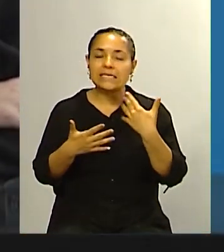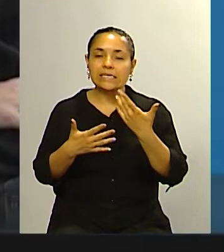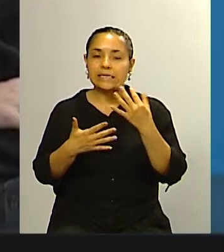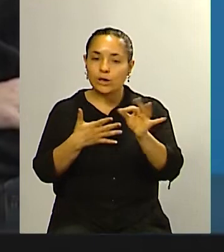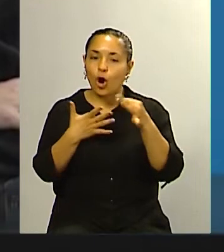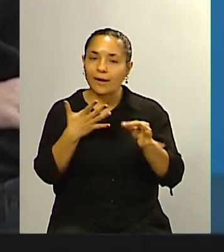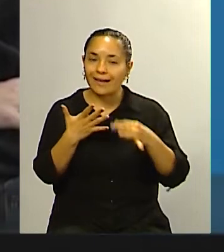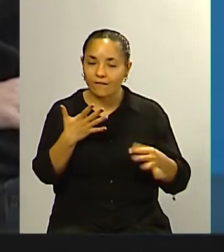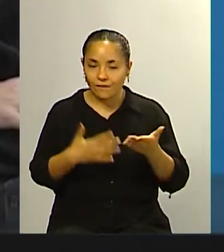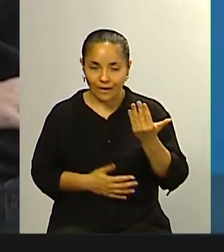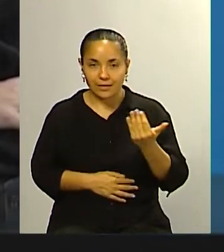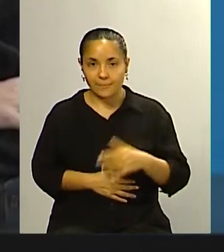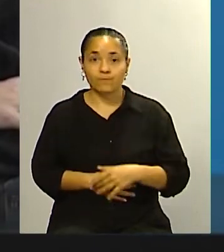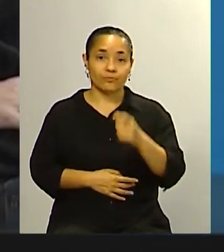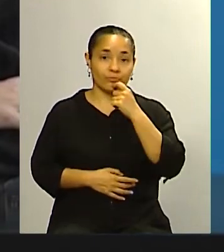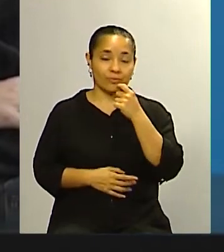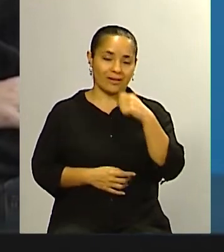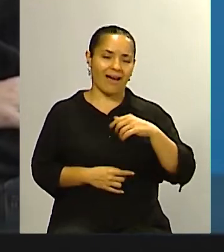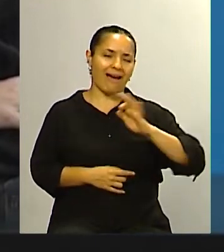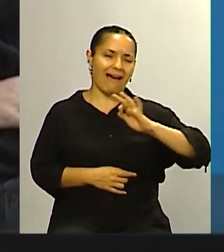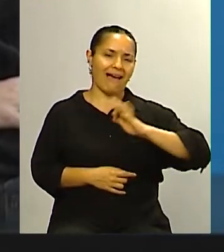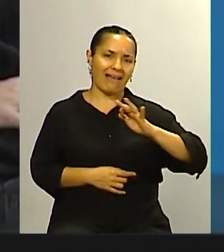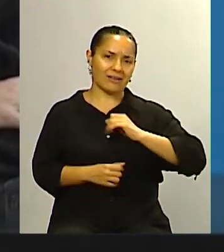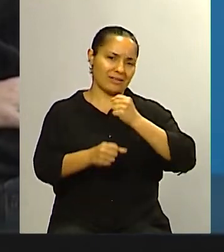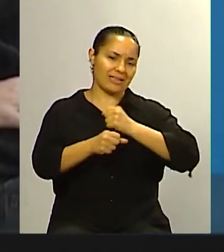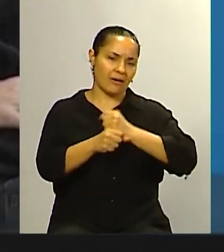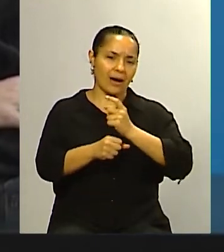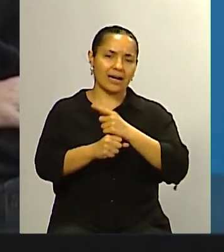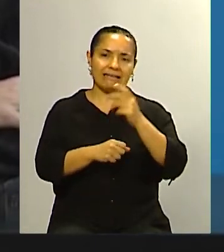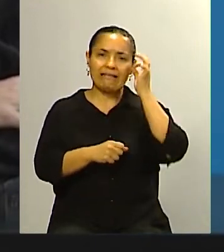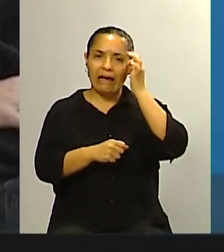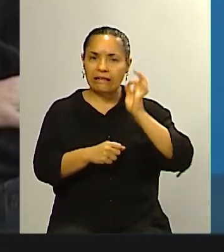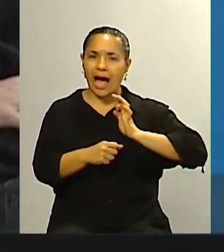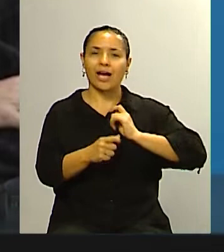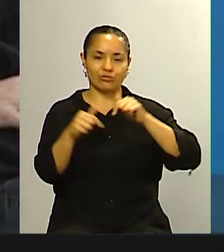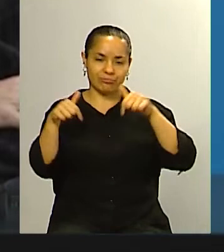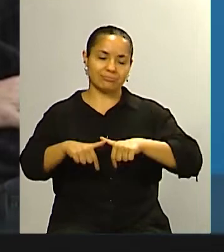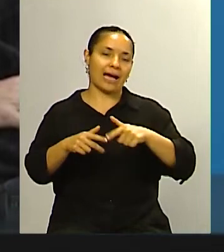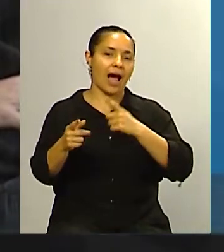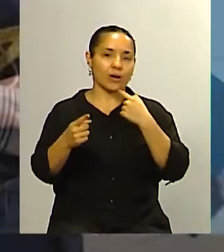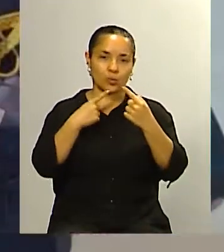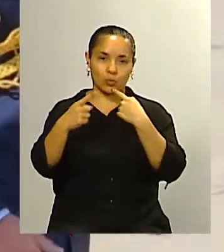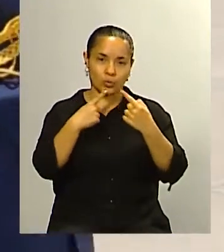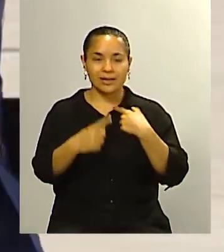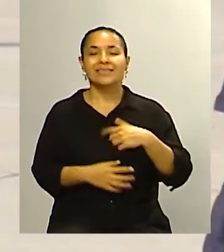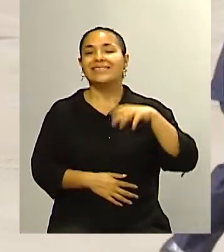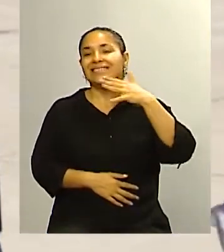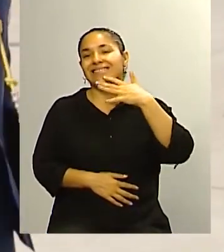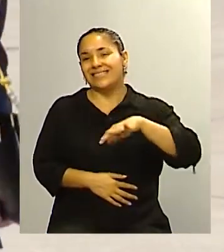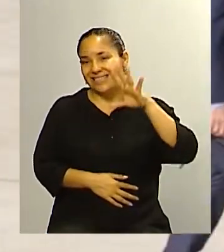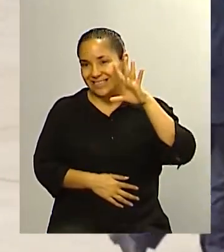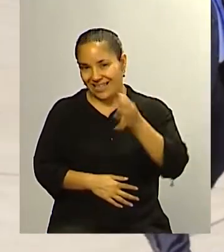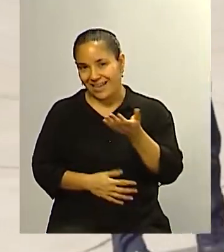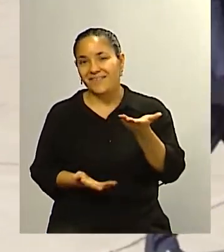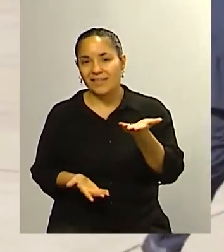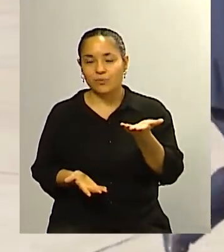cuando uno está en este negocio hace tantos años como estamos nosotros hace ya 30 entendemos la lógica de a ver